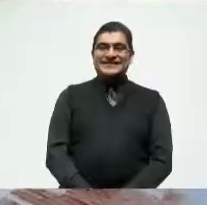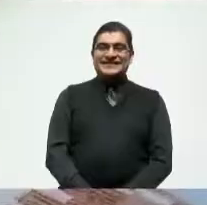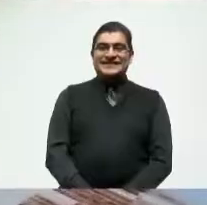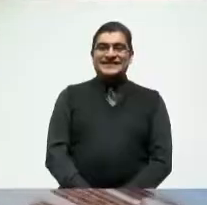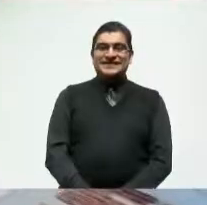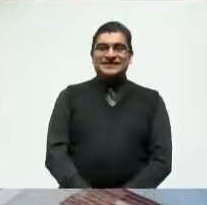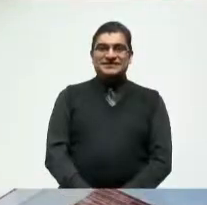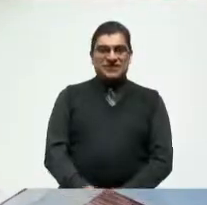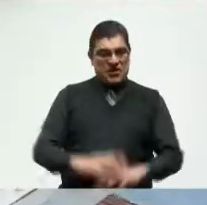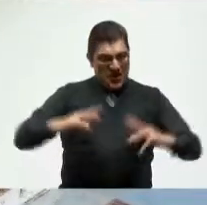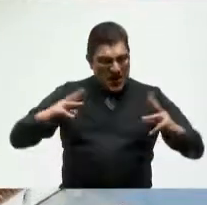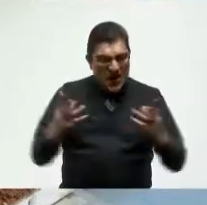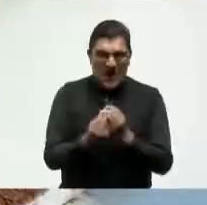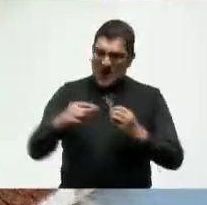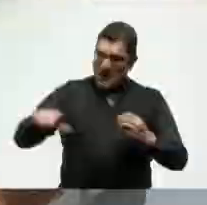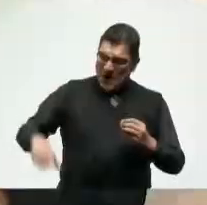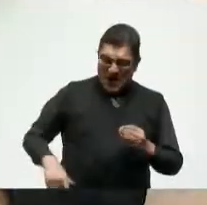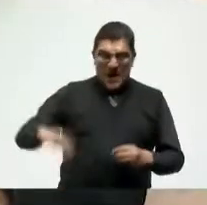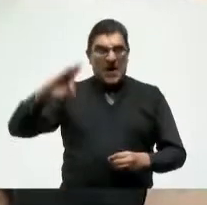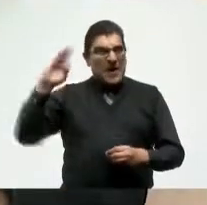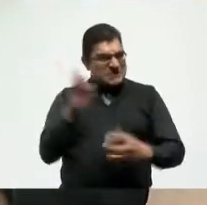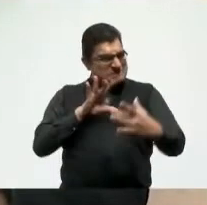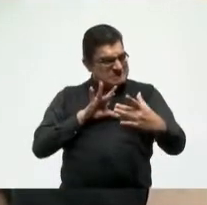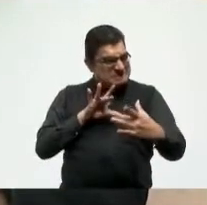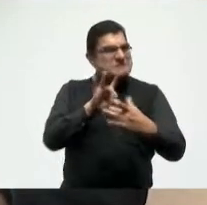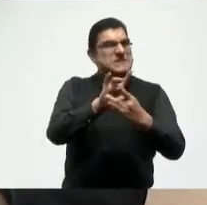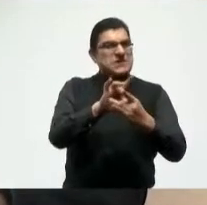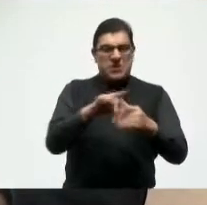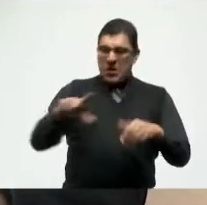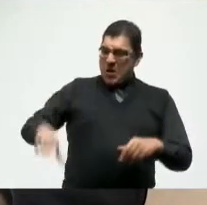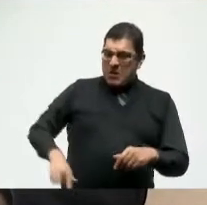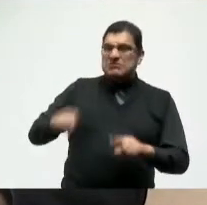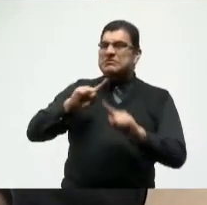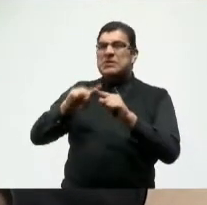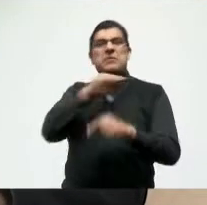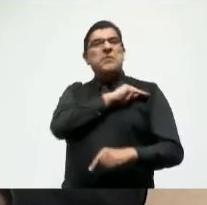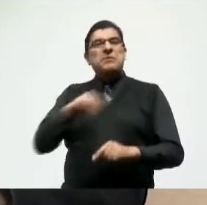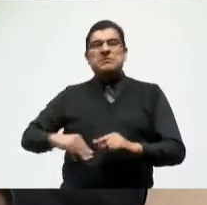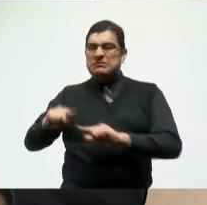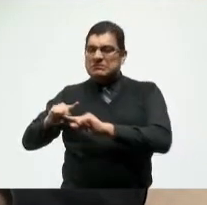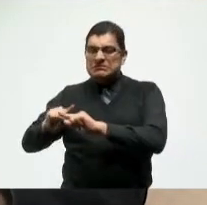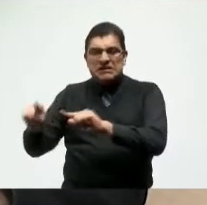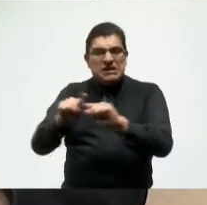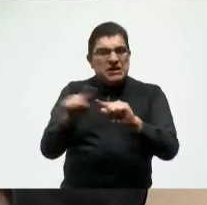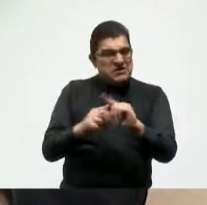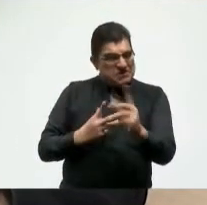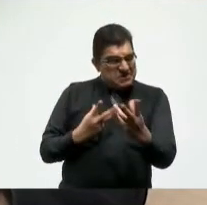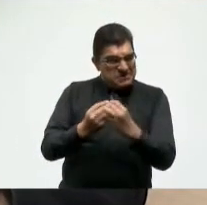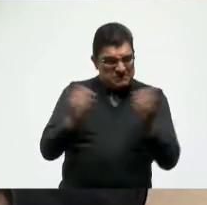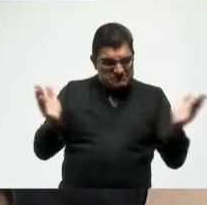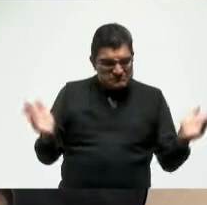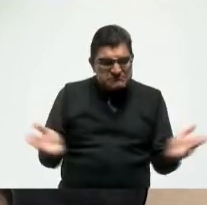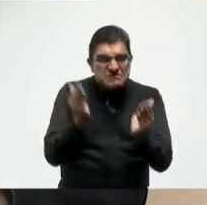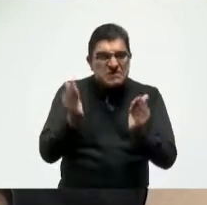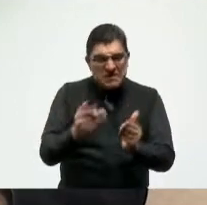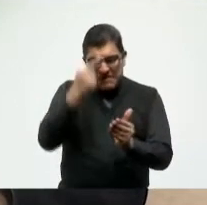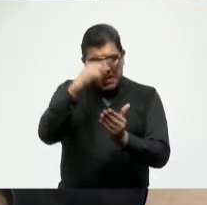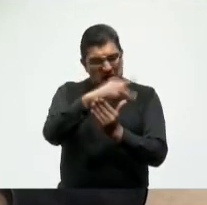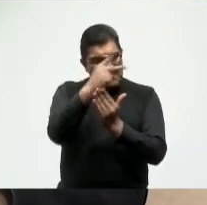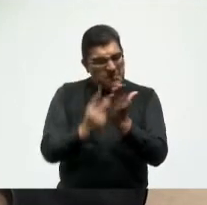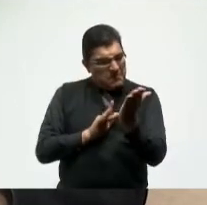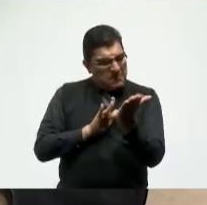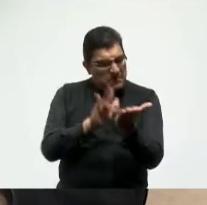Vamos junto con el gobierno general y los gobiernos municipales a impulsar este programa